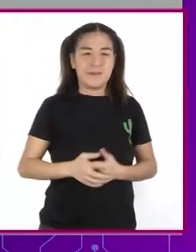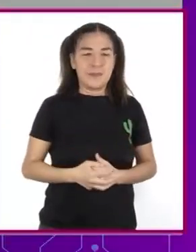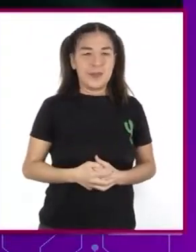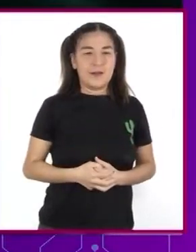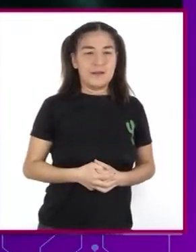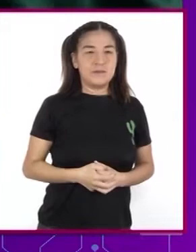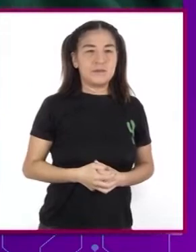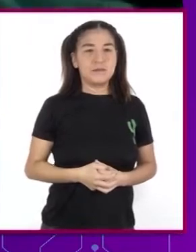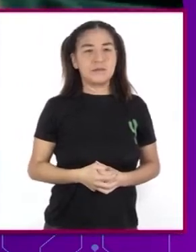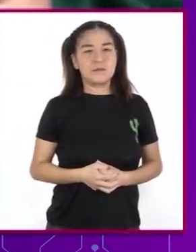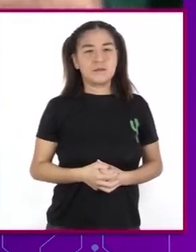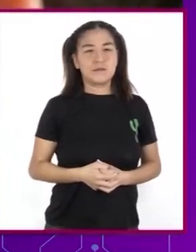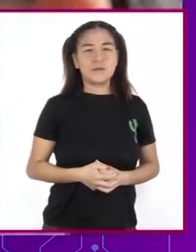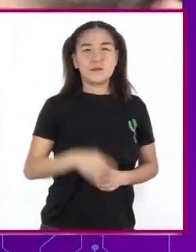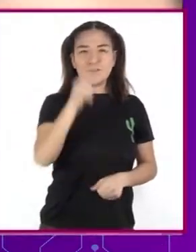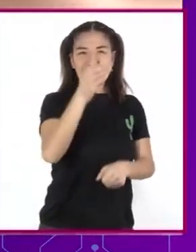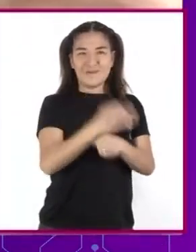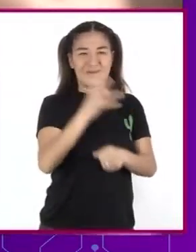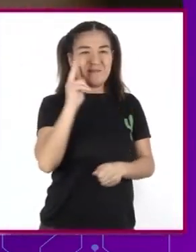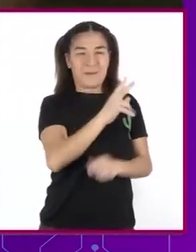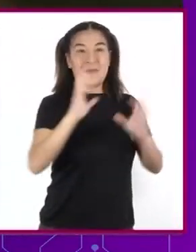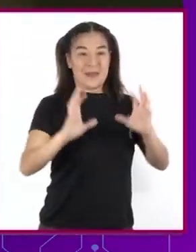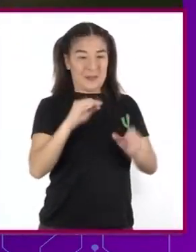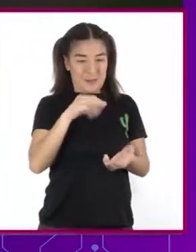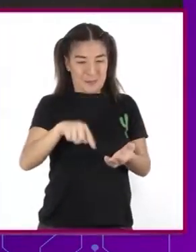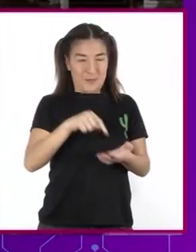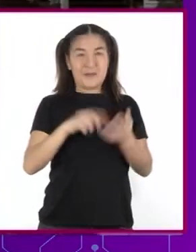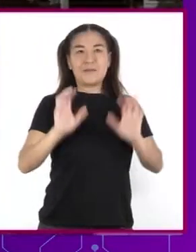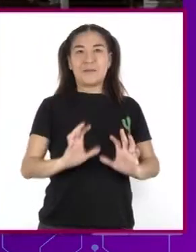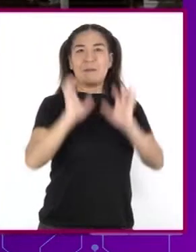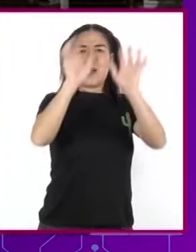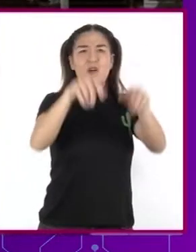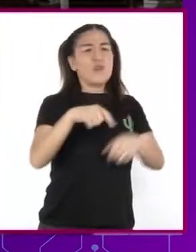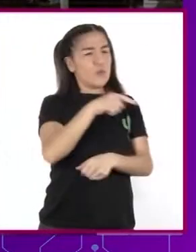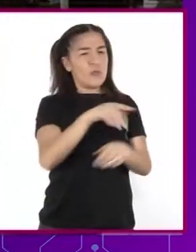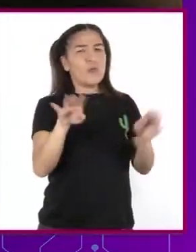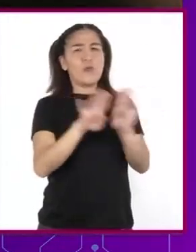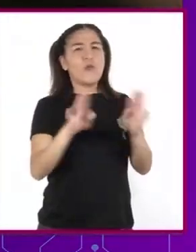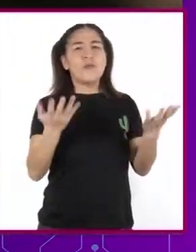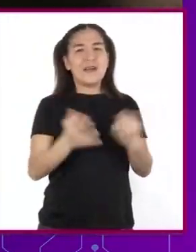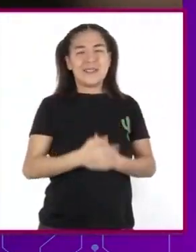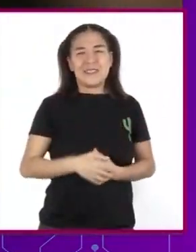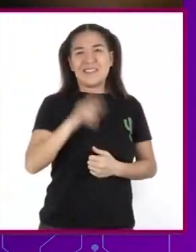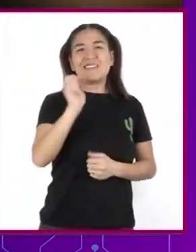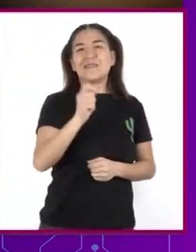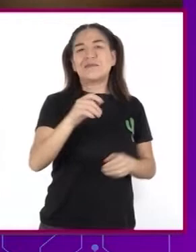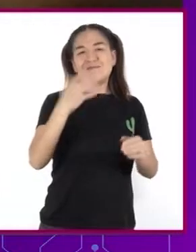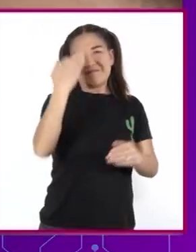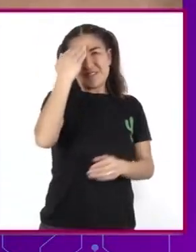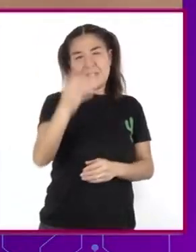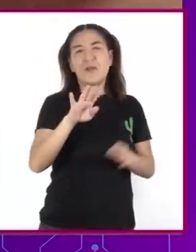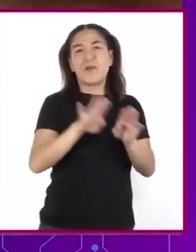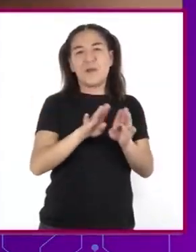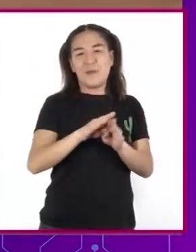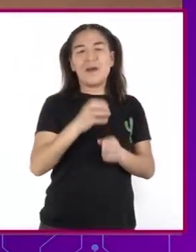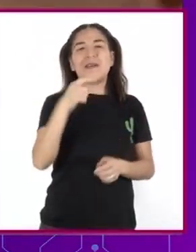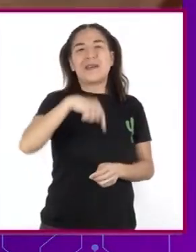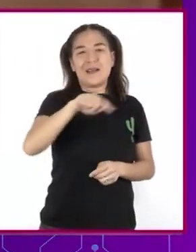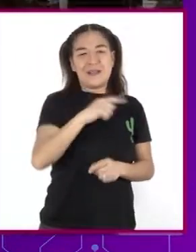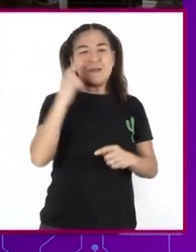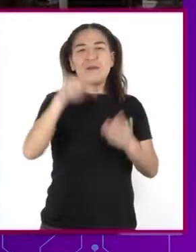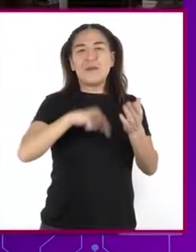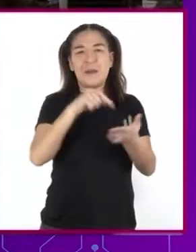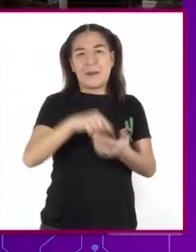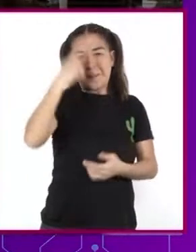Desde aquí Pedro logró encestrar la pelota ¡Guau! ¿Y cómo lo consiguió? Bueno, ya ves que tiene poco tiempo de haber entrado a la escuela Pues él vino aquí